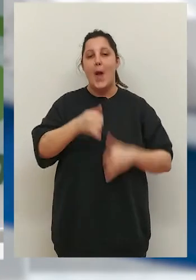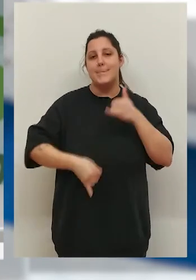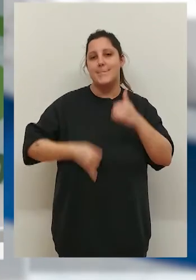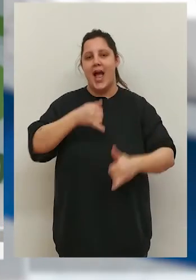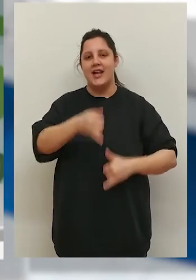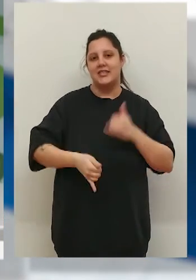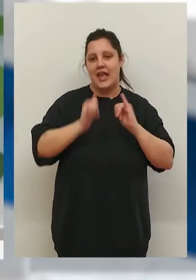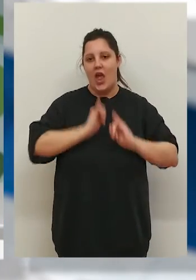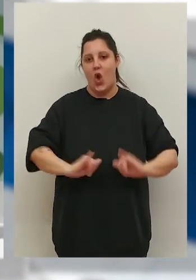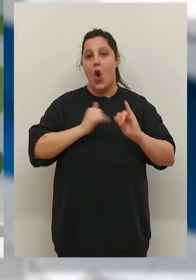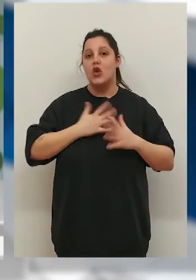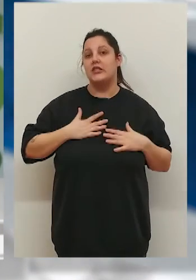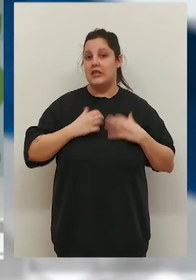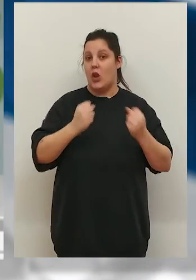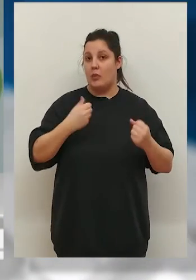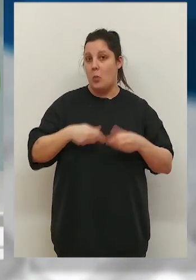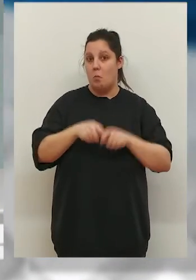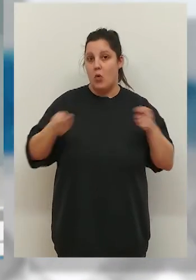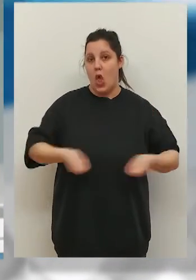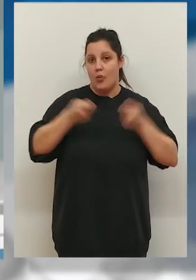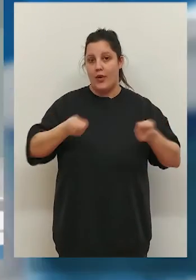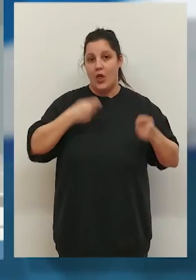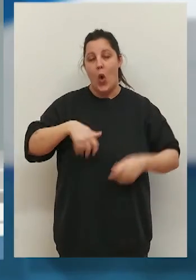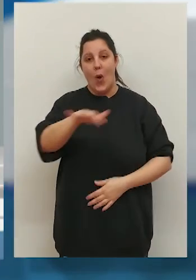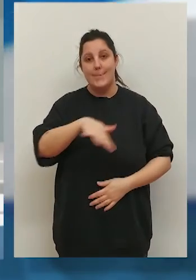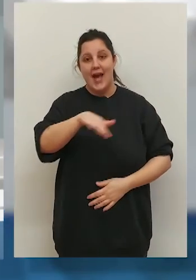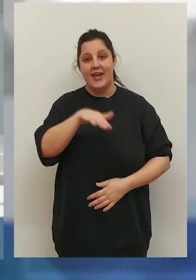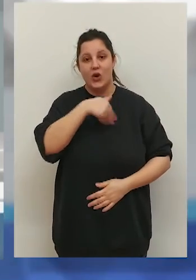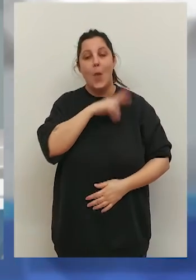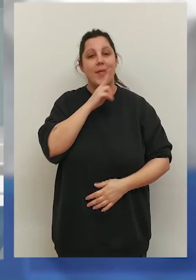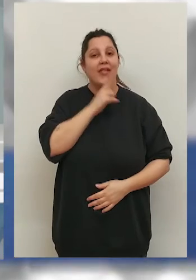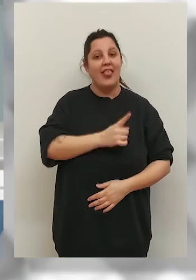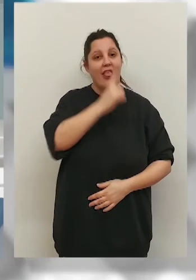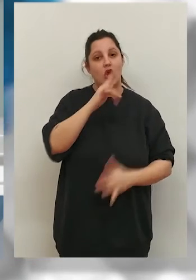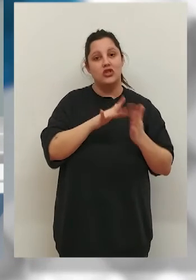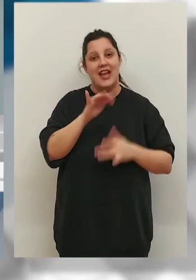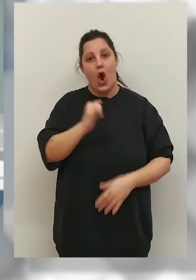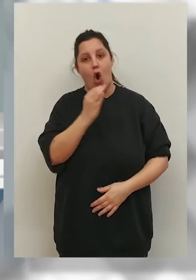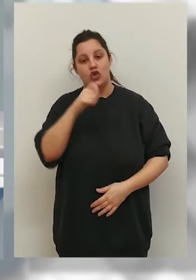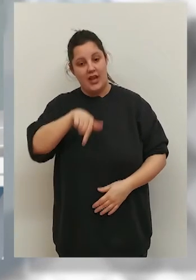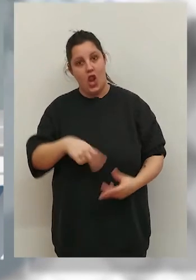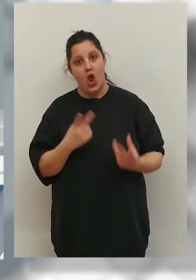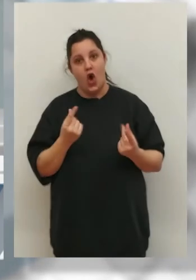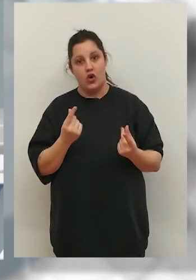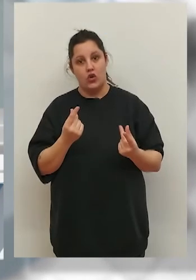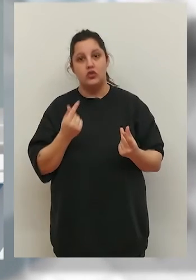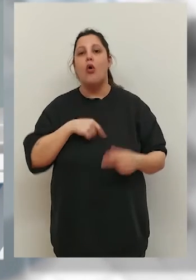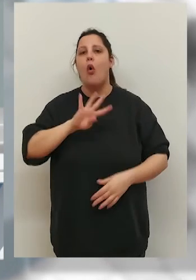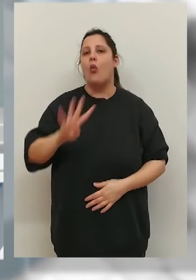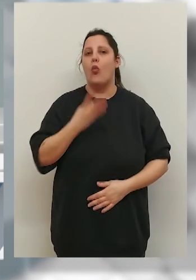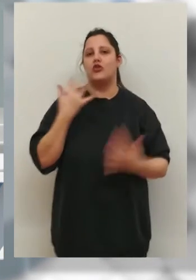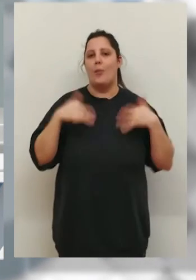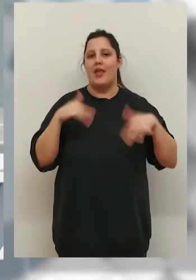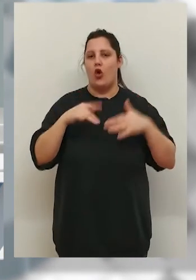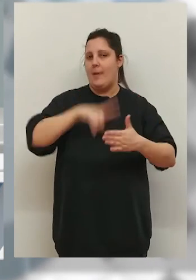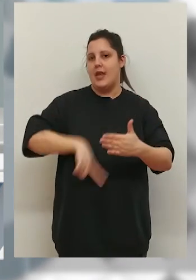los paseos saludables. Una iniciativa ya clásica de salud comunitaria promovida desde el barrio Madre de Dios San José de Logroño, que se realizará a